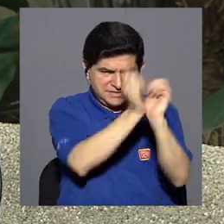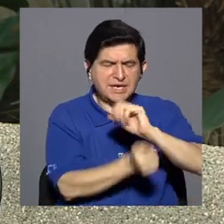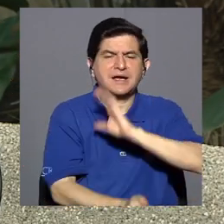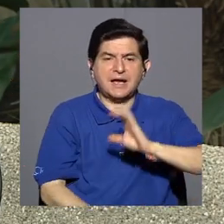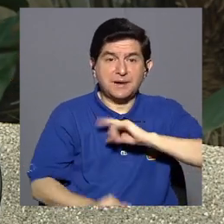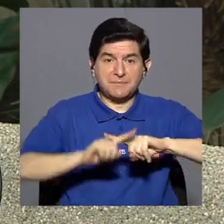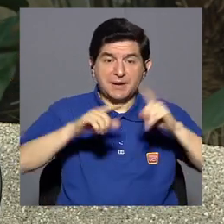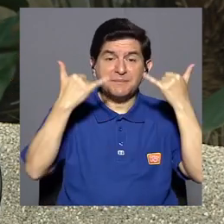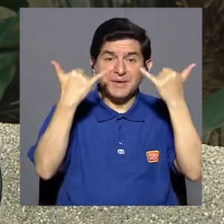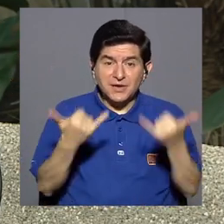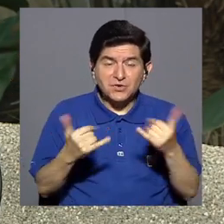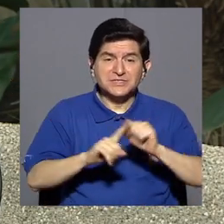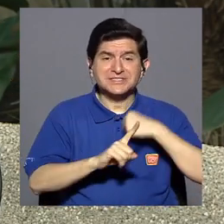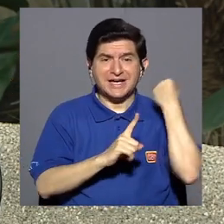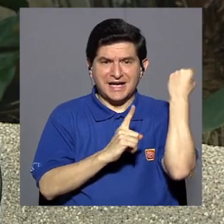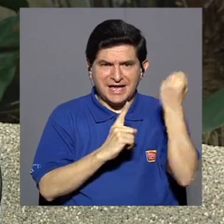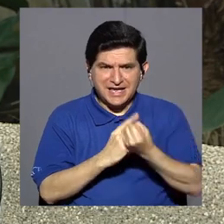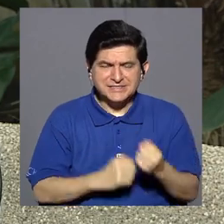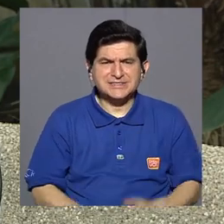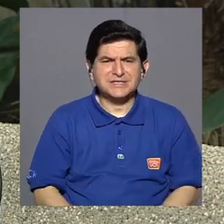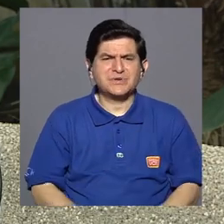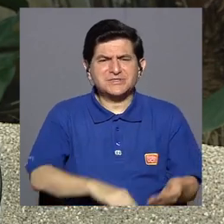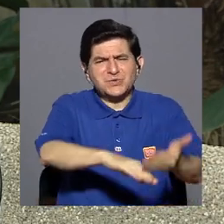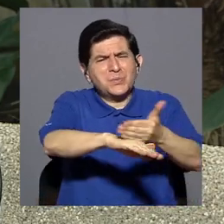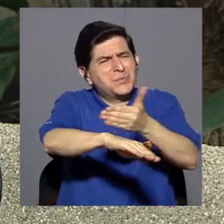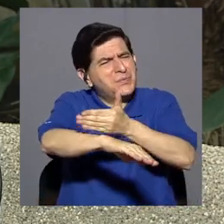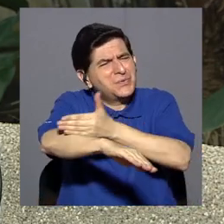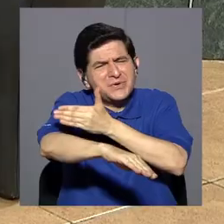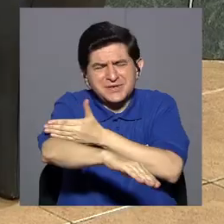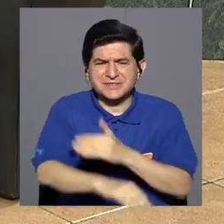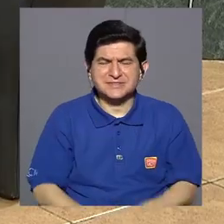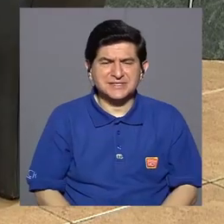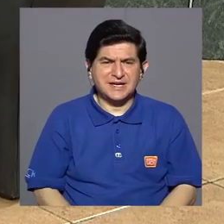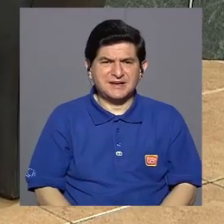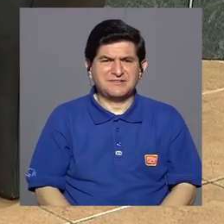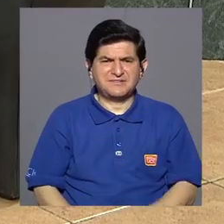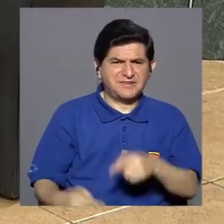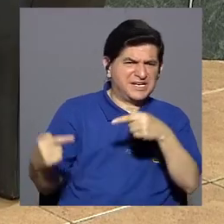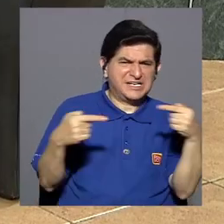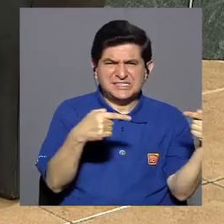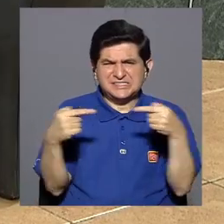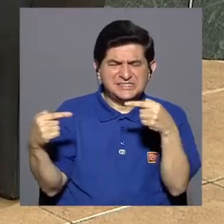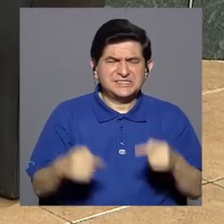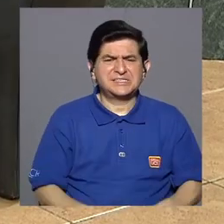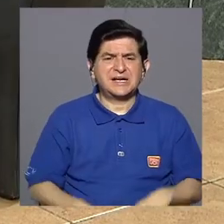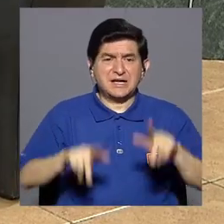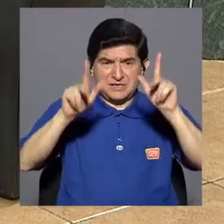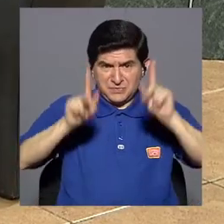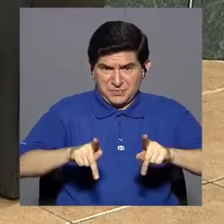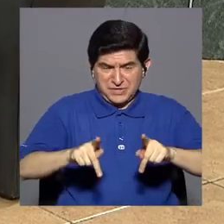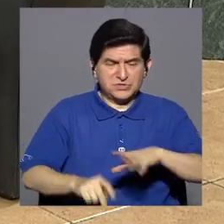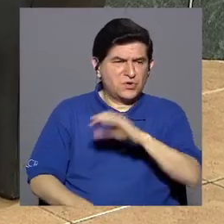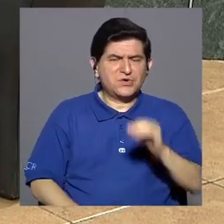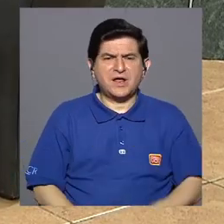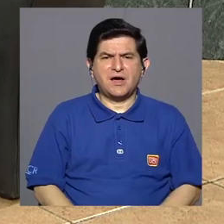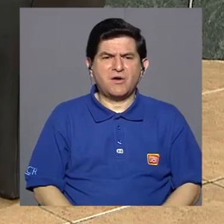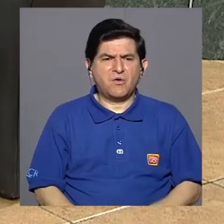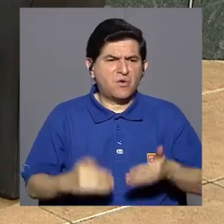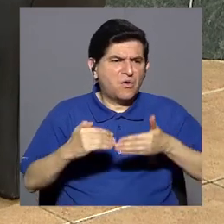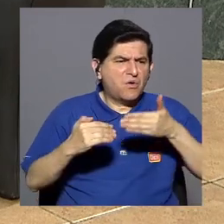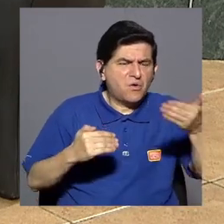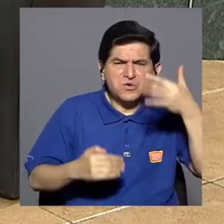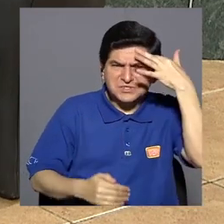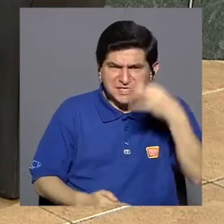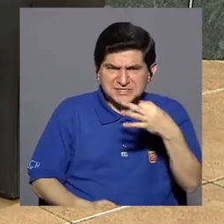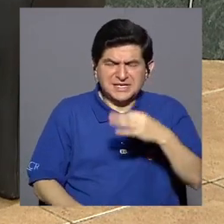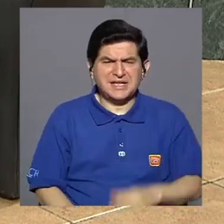conducta. Pero en etapas avanzadas, pelearse o confrontarse con el paciente o tomar las